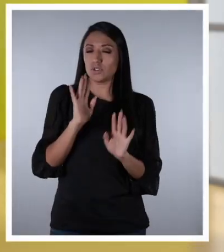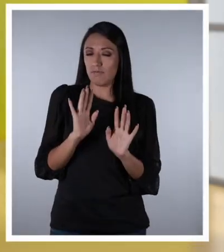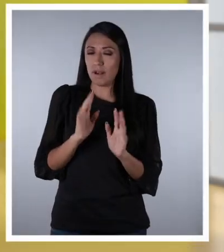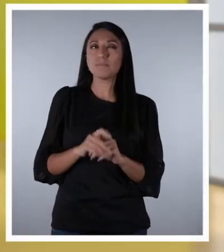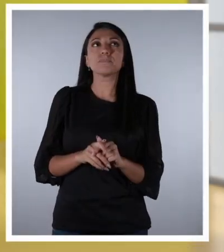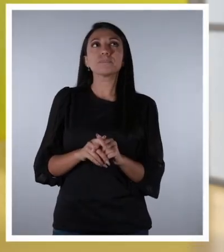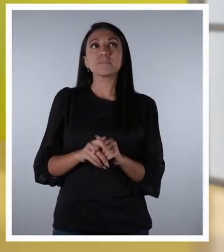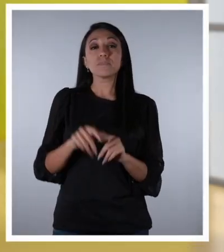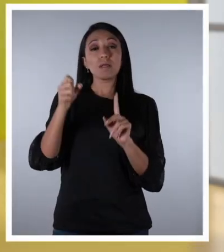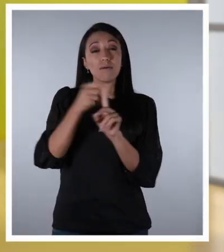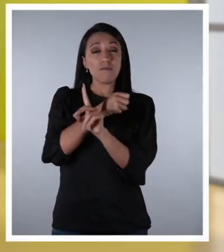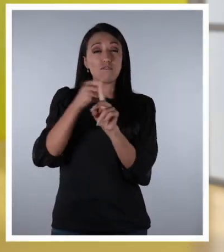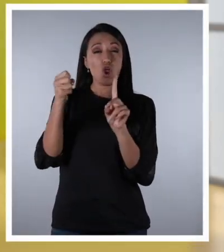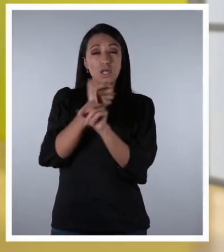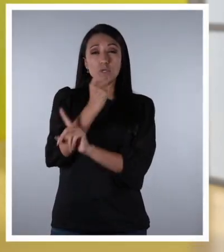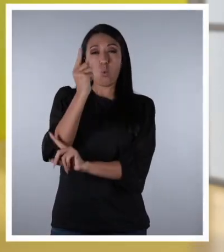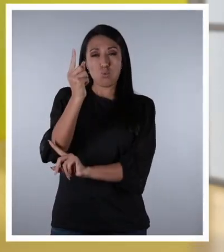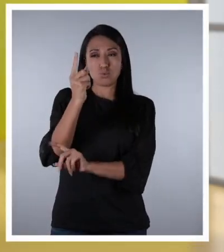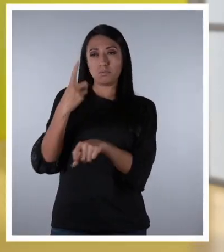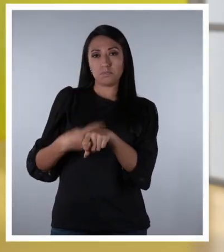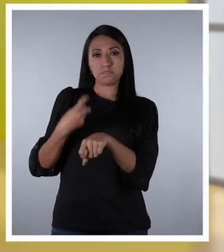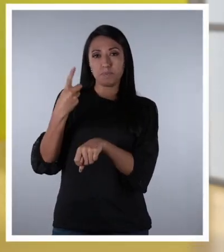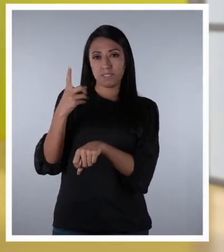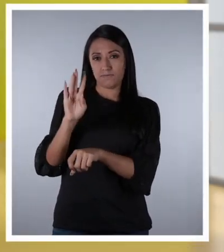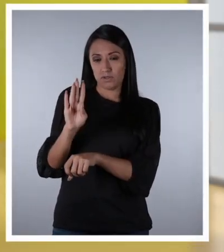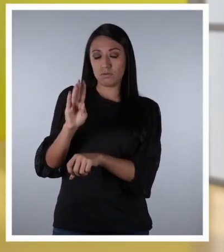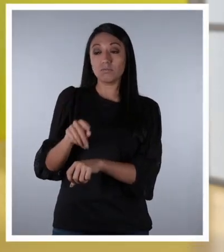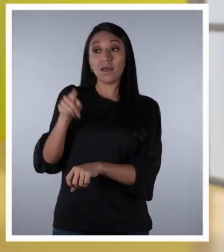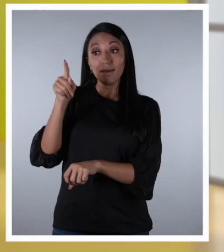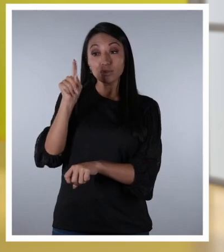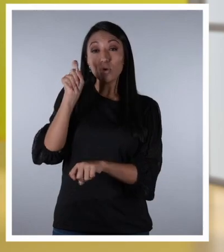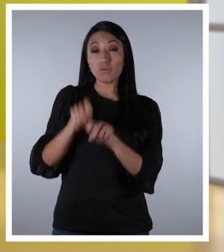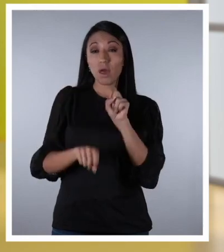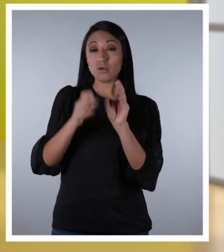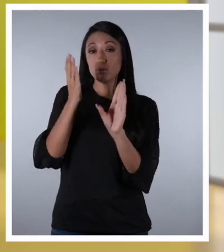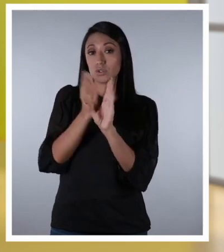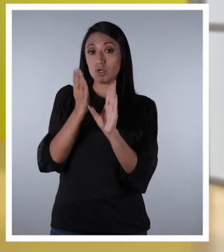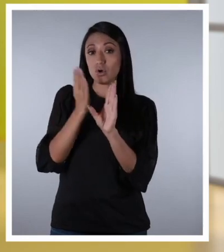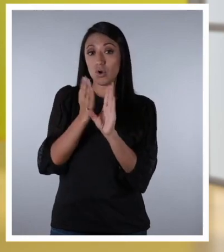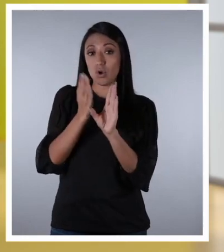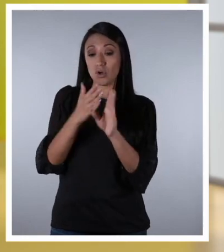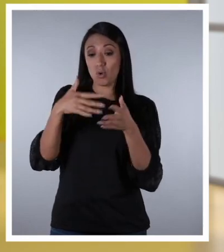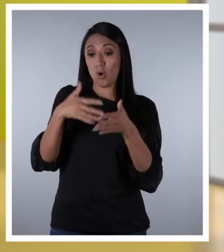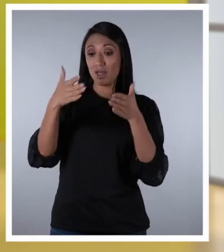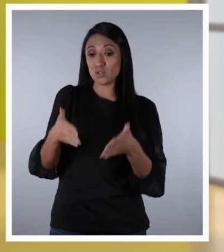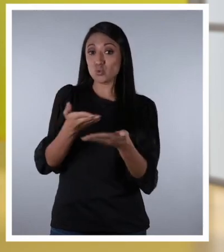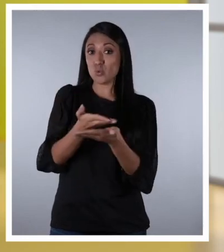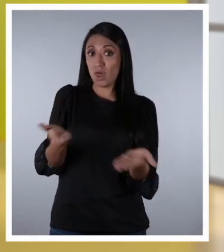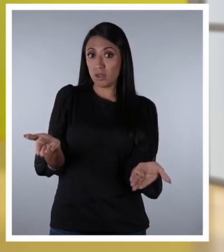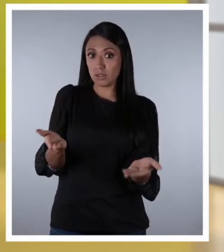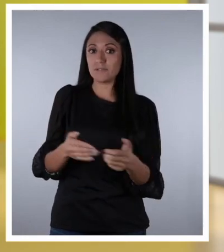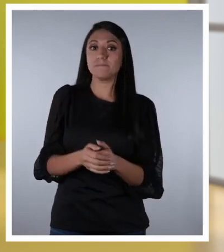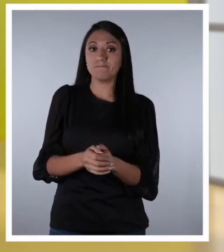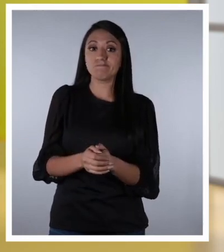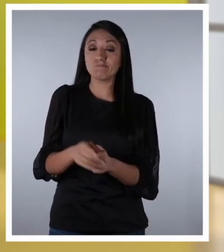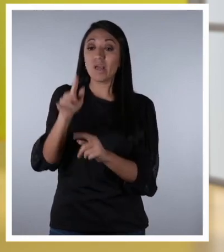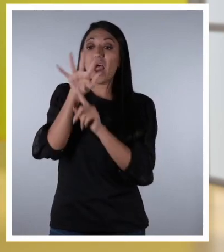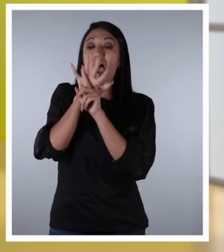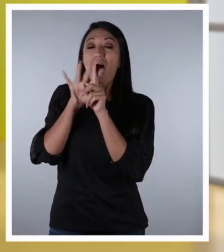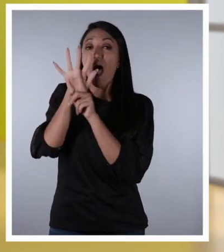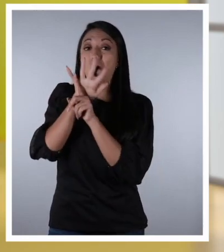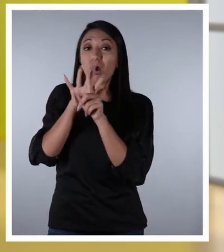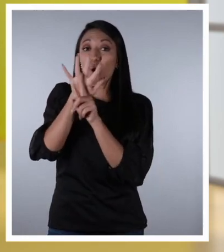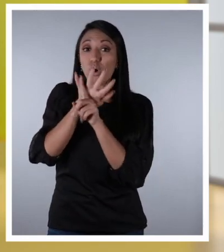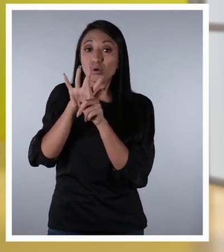Hoy hablaremos de una forma de violencia que puede afectar psicológicamente a tus estudiantes